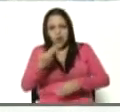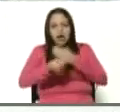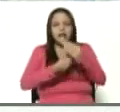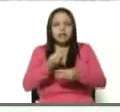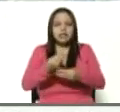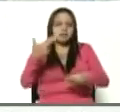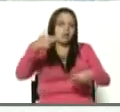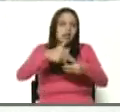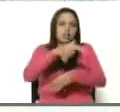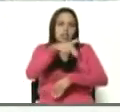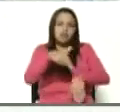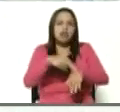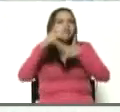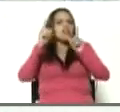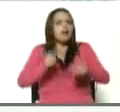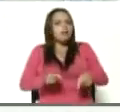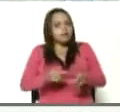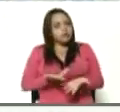También.